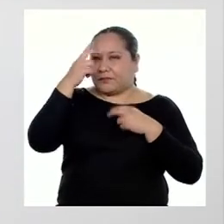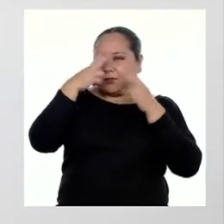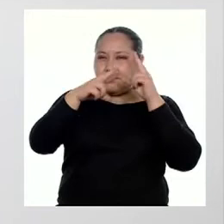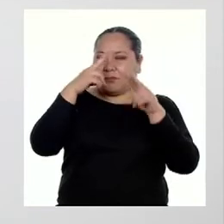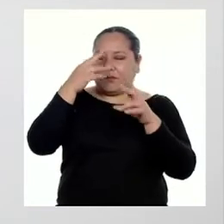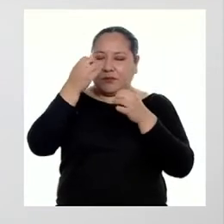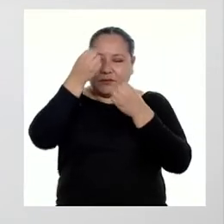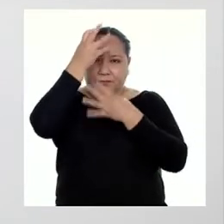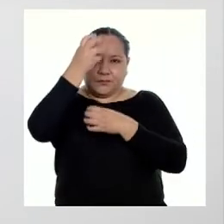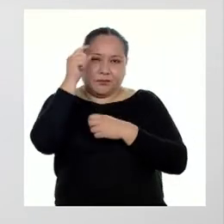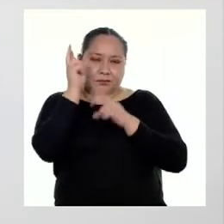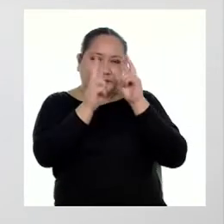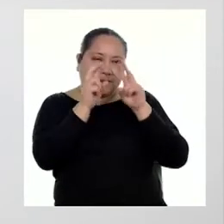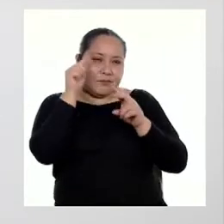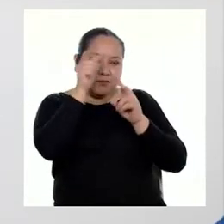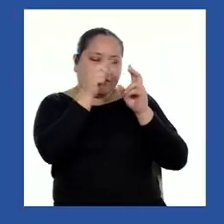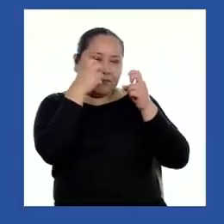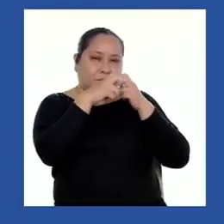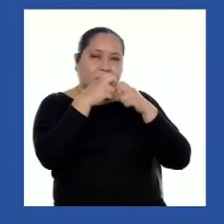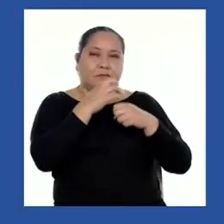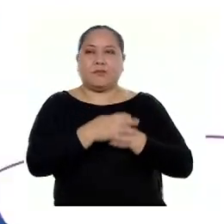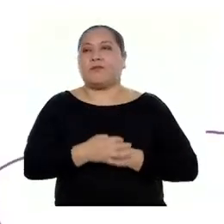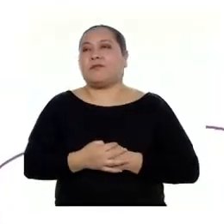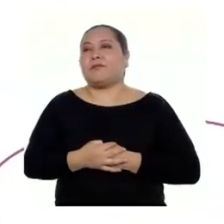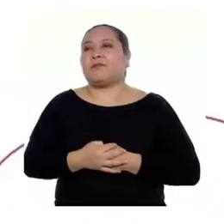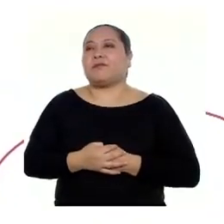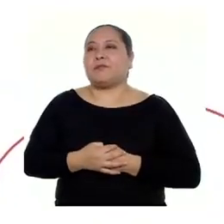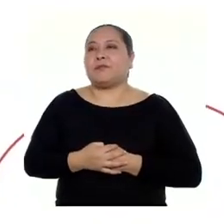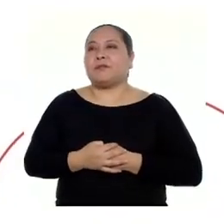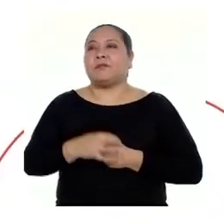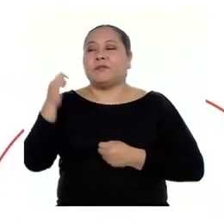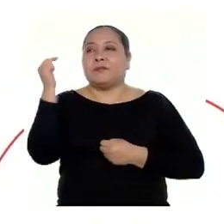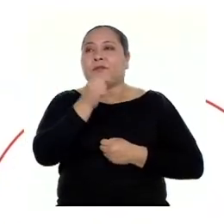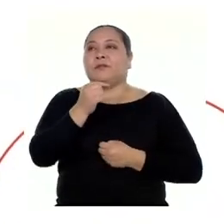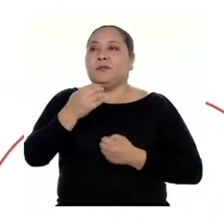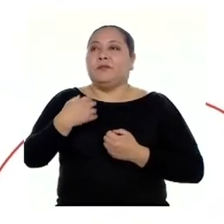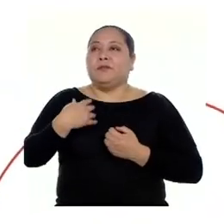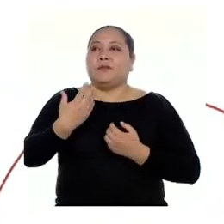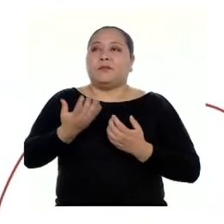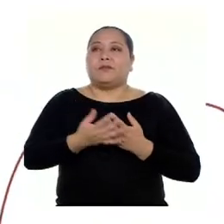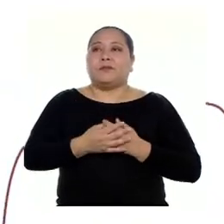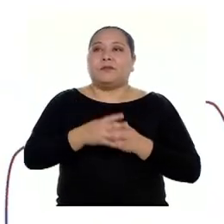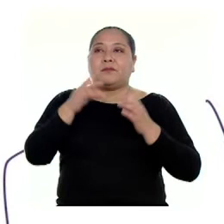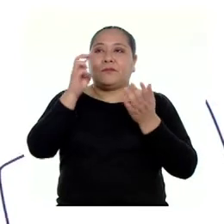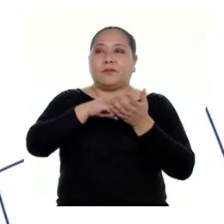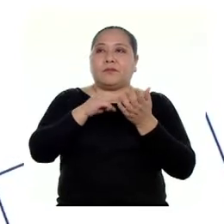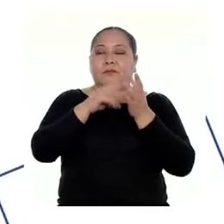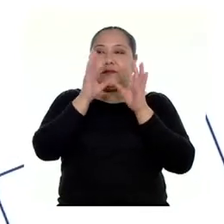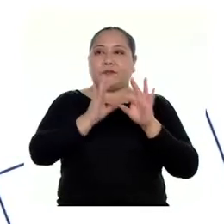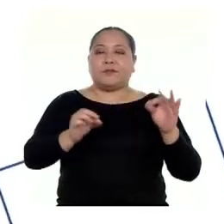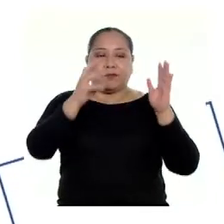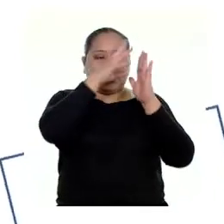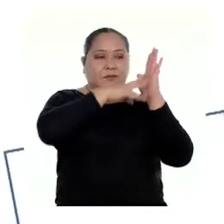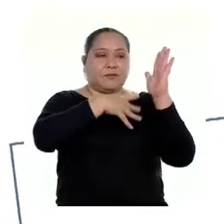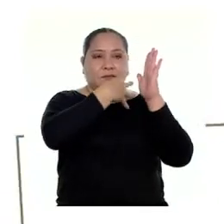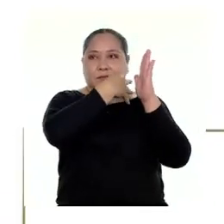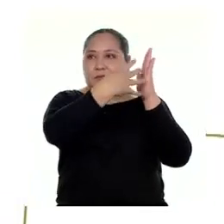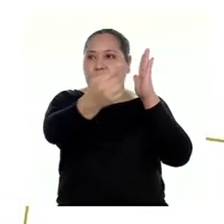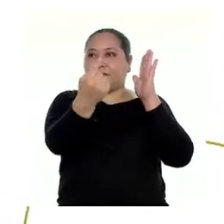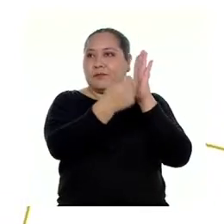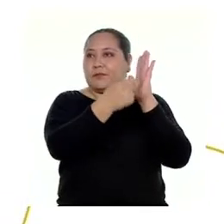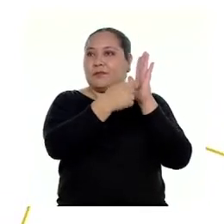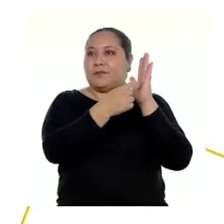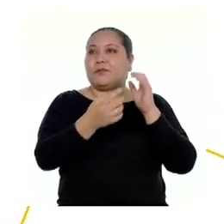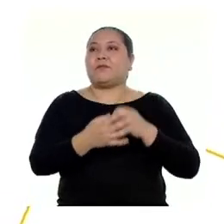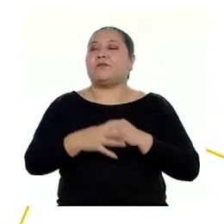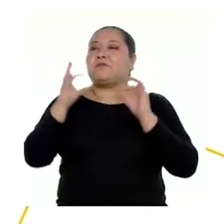que vemos en base a esta situación. En este caso, los datos relevantes están en la tabla que Rocío ha hecho, profesora.